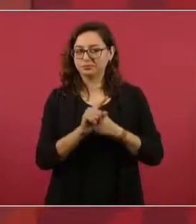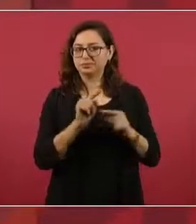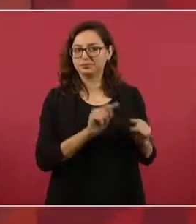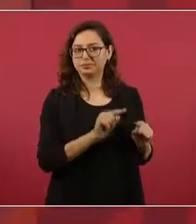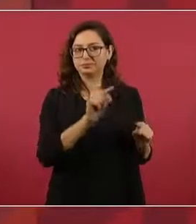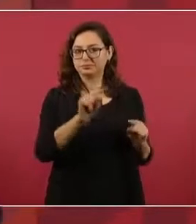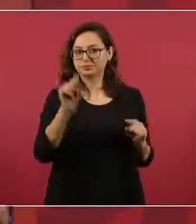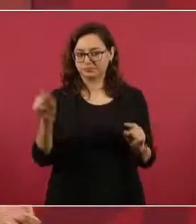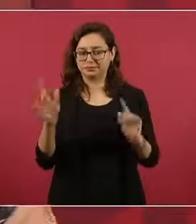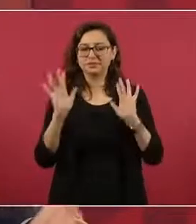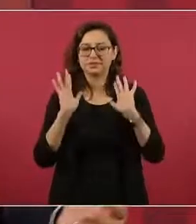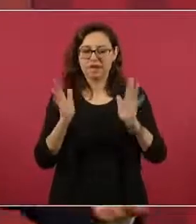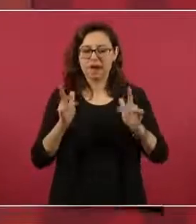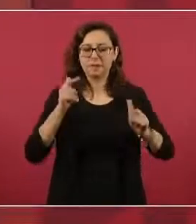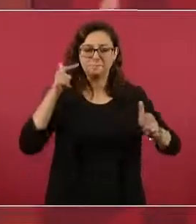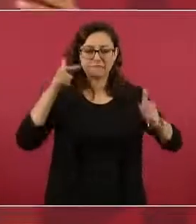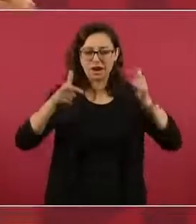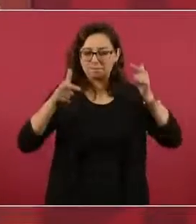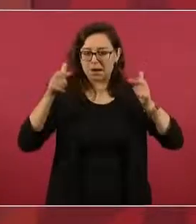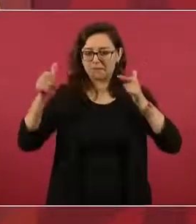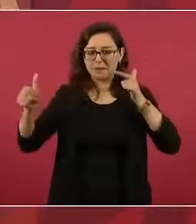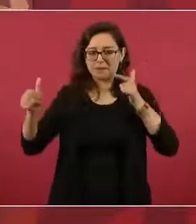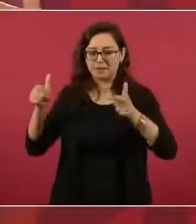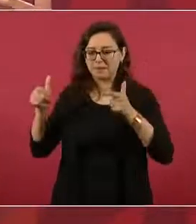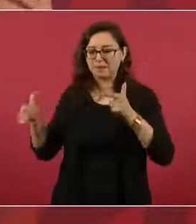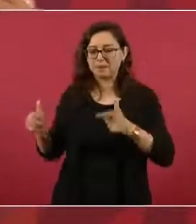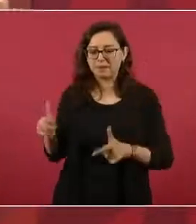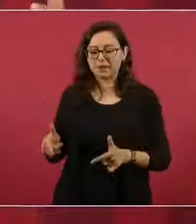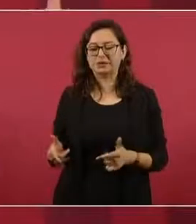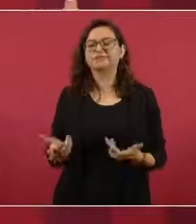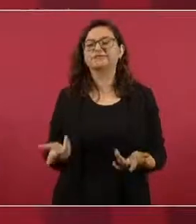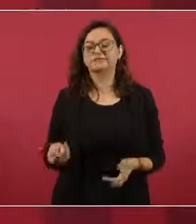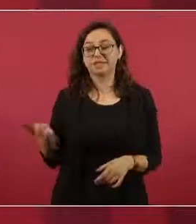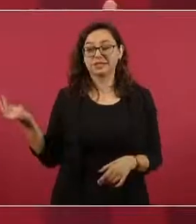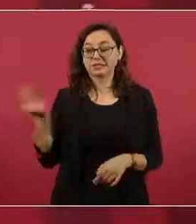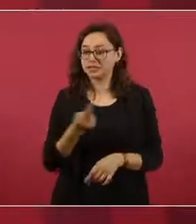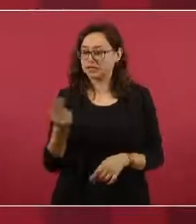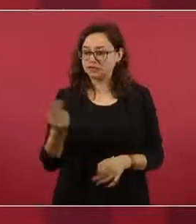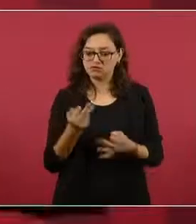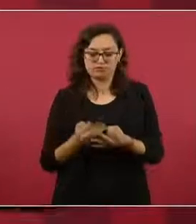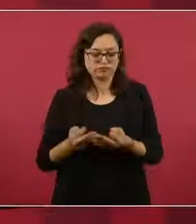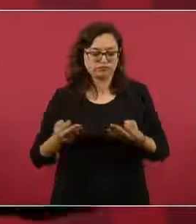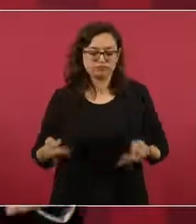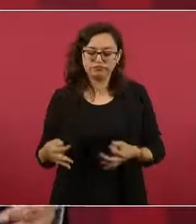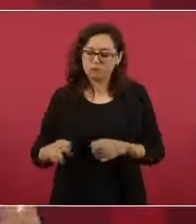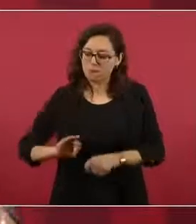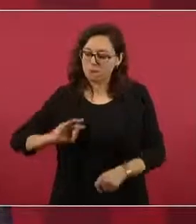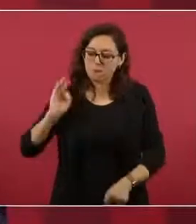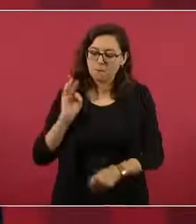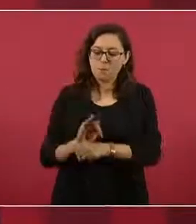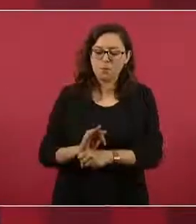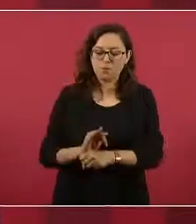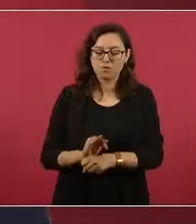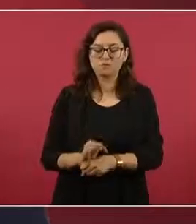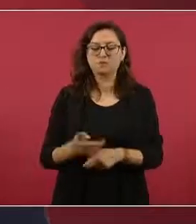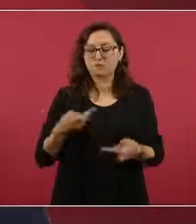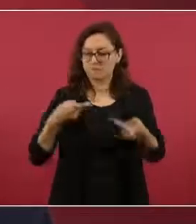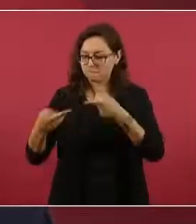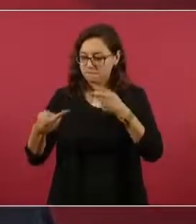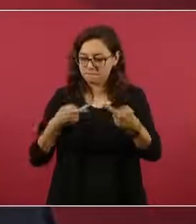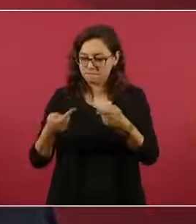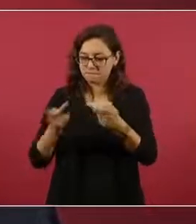Entonces, vamos a proteger, hay un plan que ya estamos por